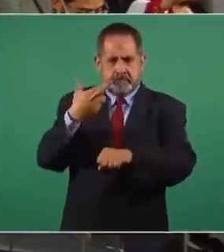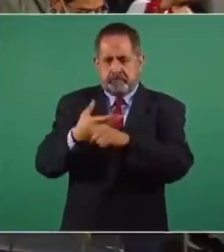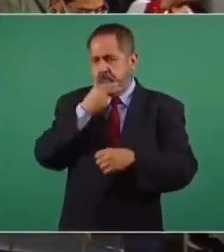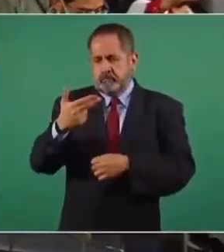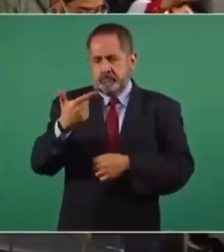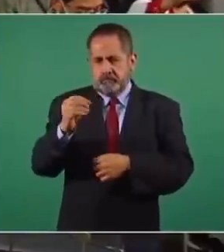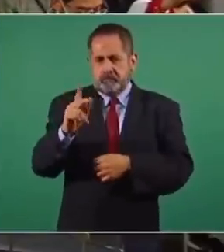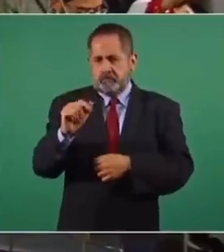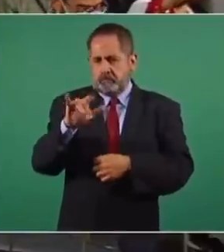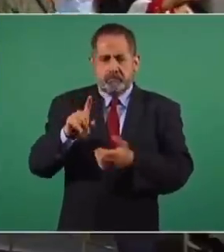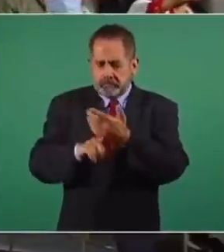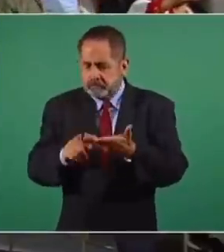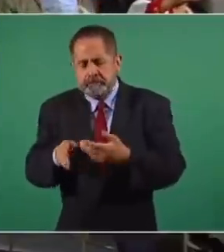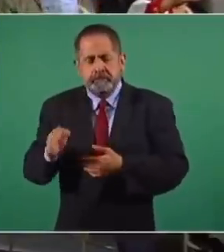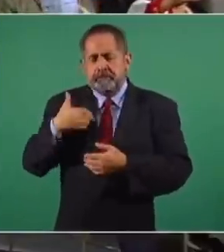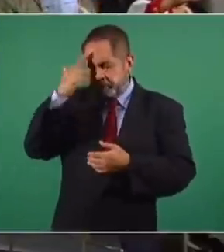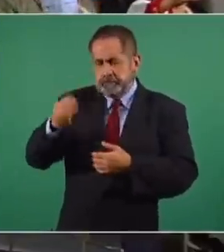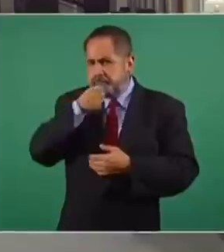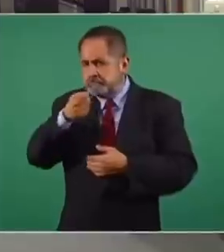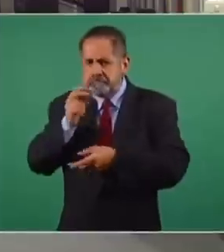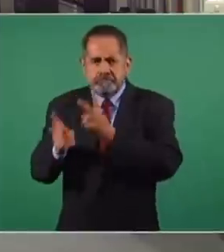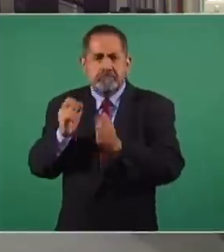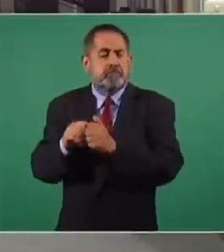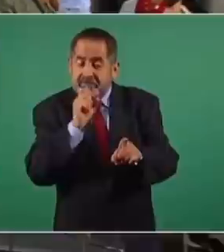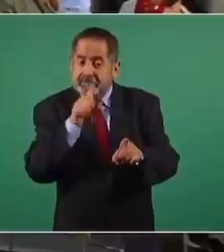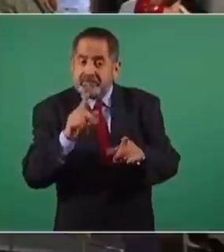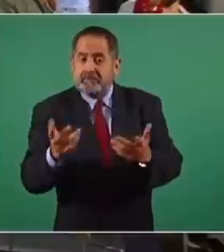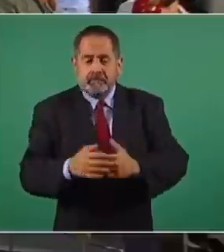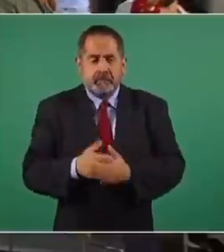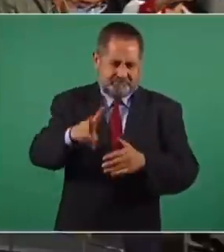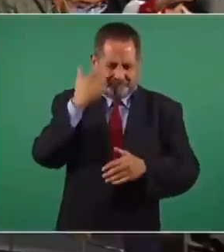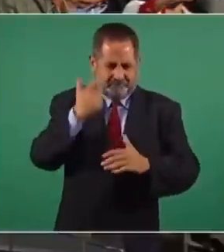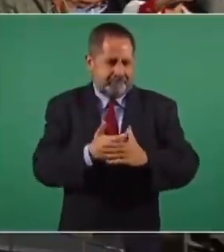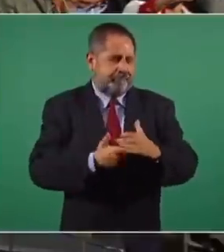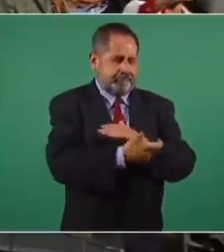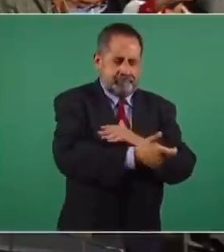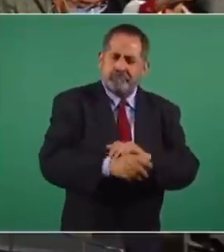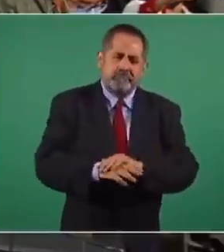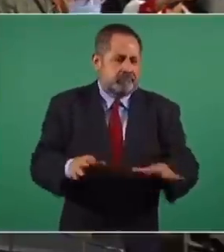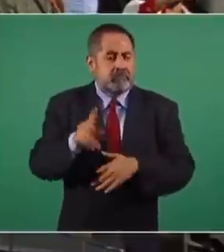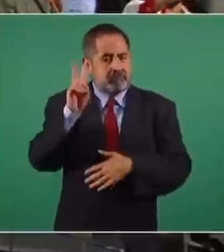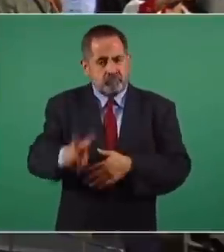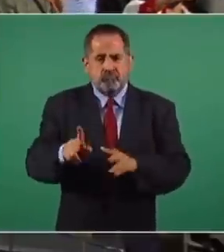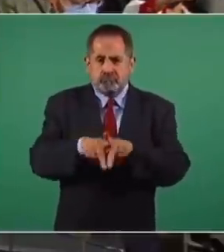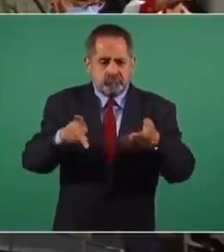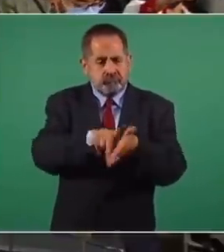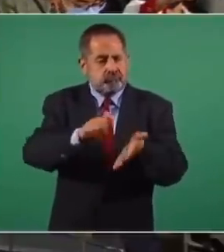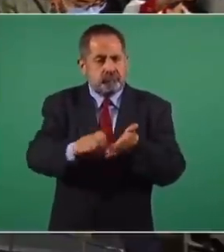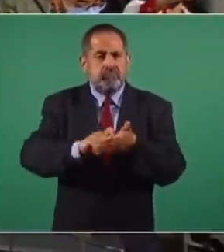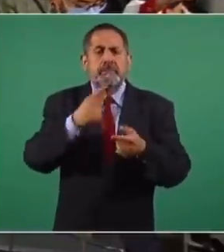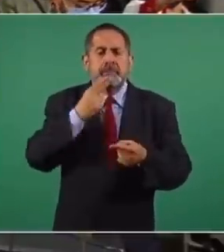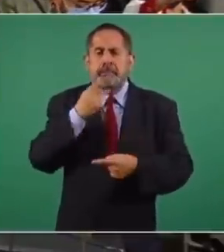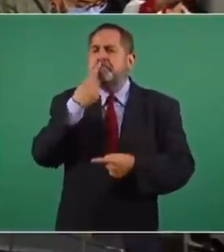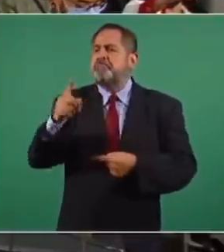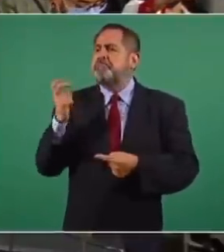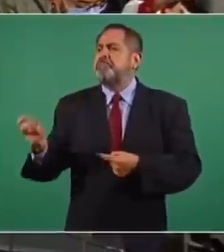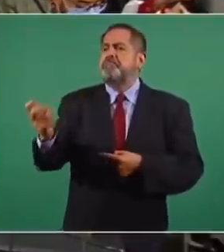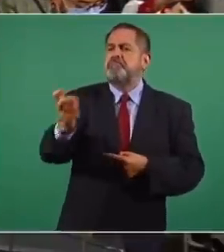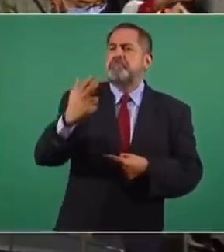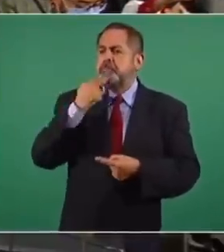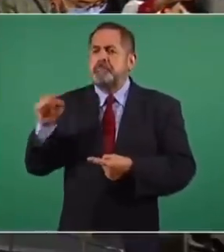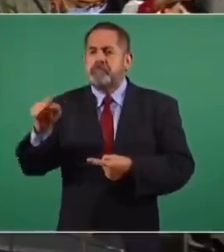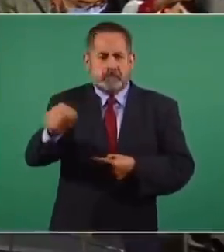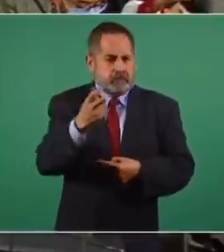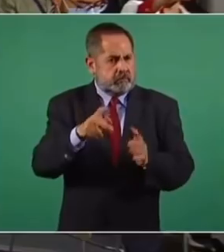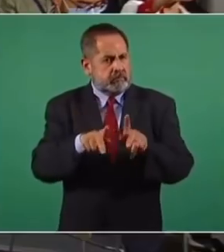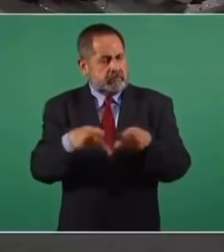Hugo Paulín, admitió estas irregularidades en una entrevista concedida a Carmen Aristegui? Presidente, la esencia más noble del periodismo sirve para denunciar deficiencias en el que hacer